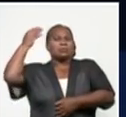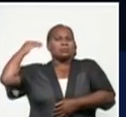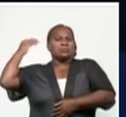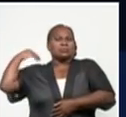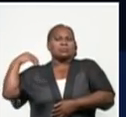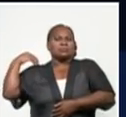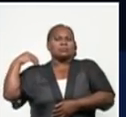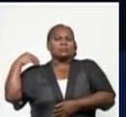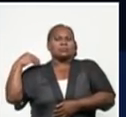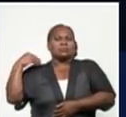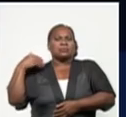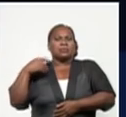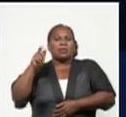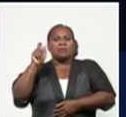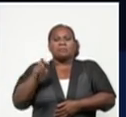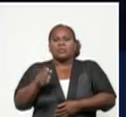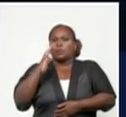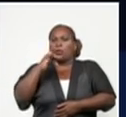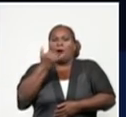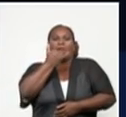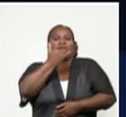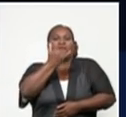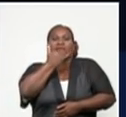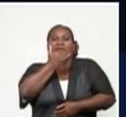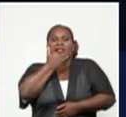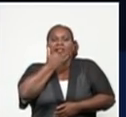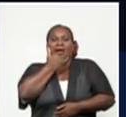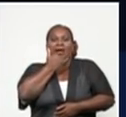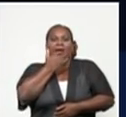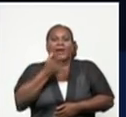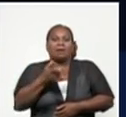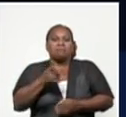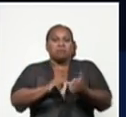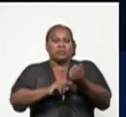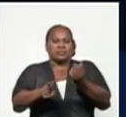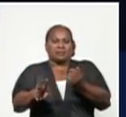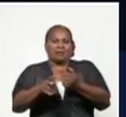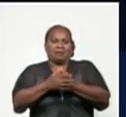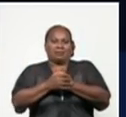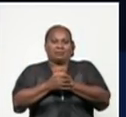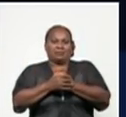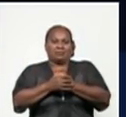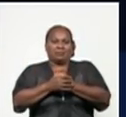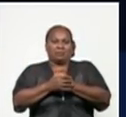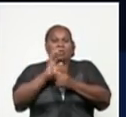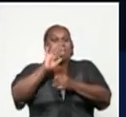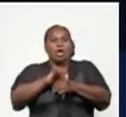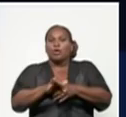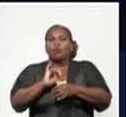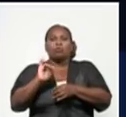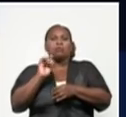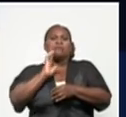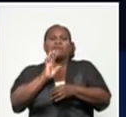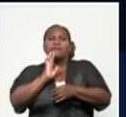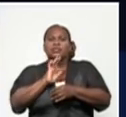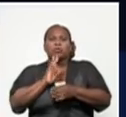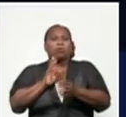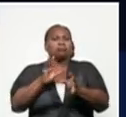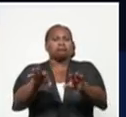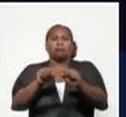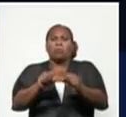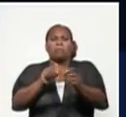intervienen en la incidencia de la provincia, porque realmente no se infectaron en la provincia